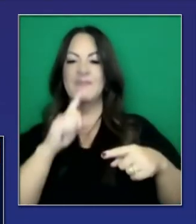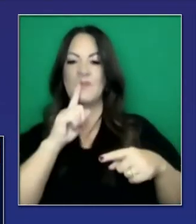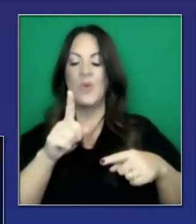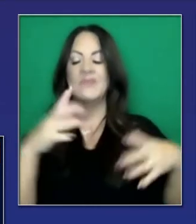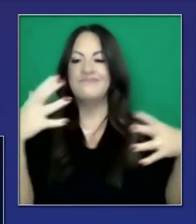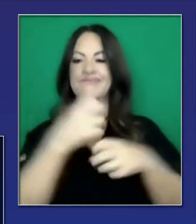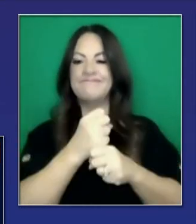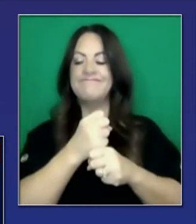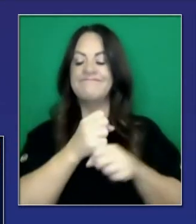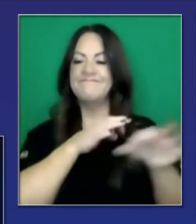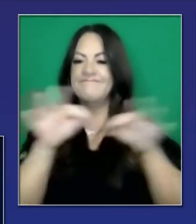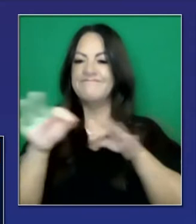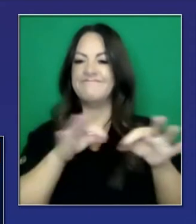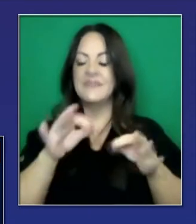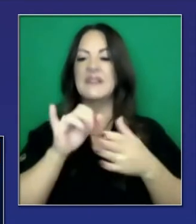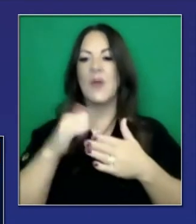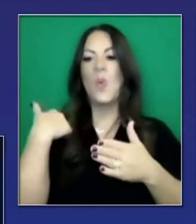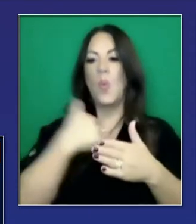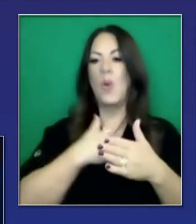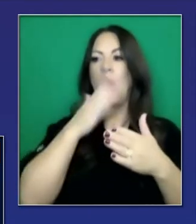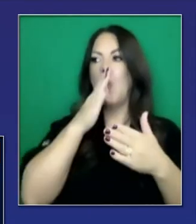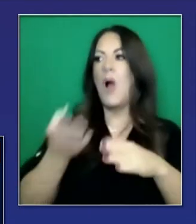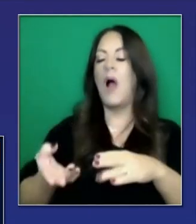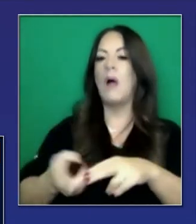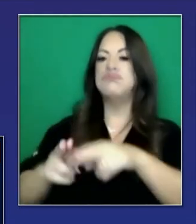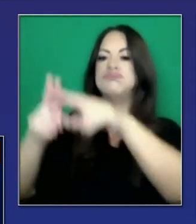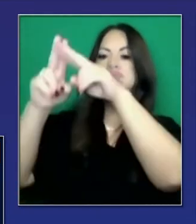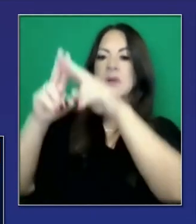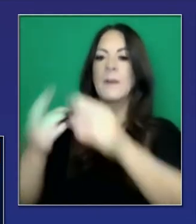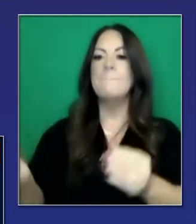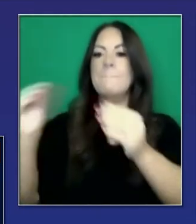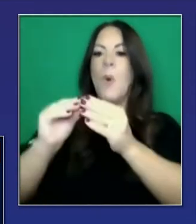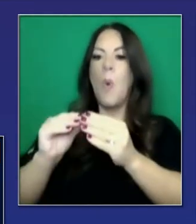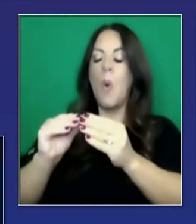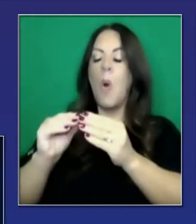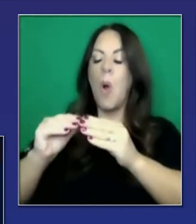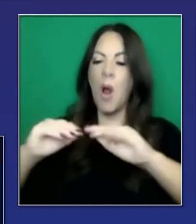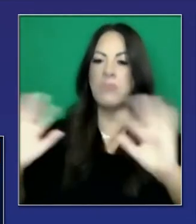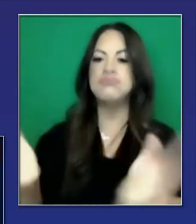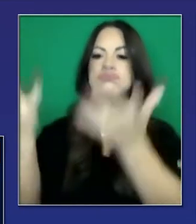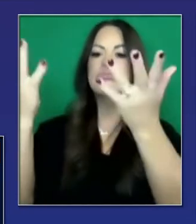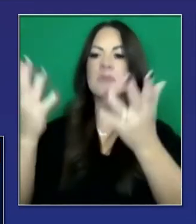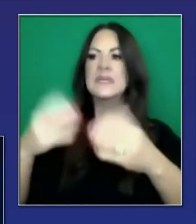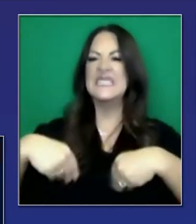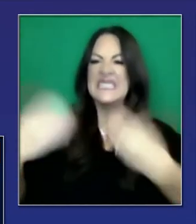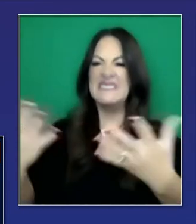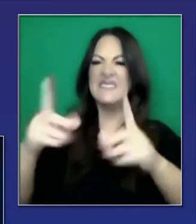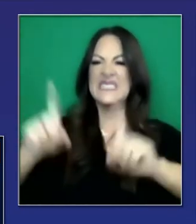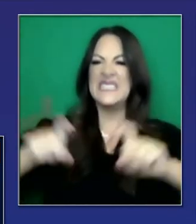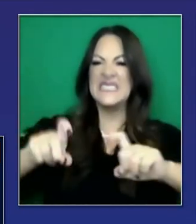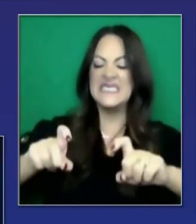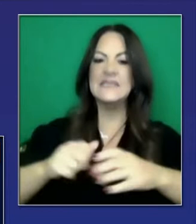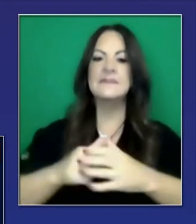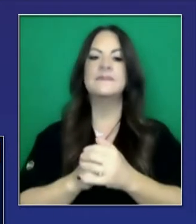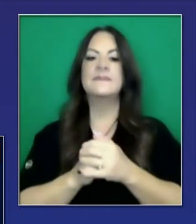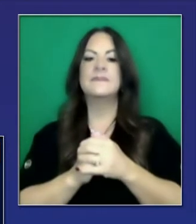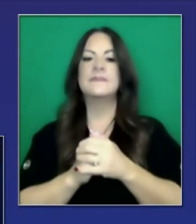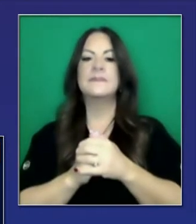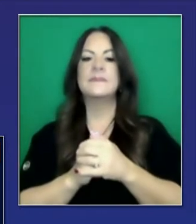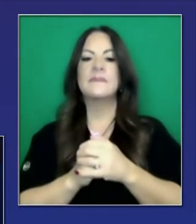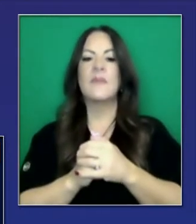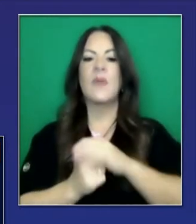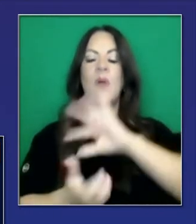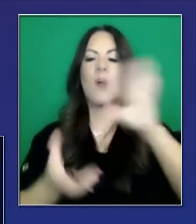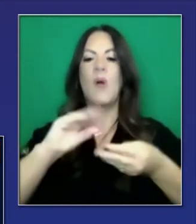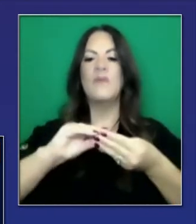esfuerzos de aumento de pruebas. Vemos dónde estábamos hace como un mes, en noviembre. Las pruebas estaban en